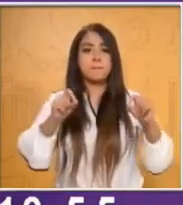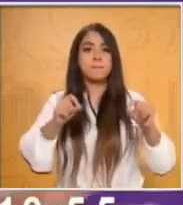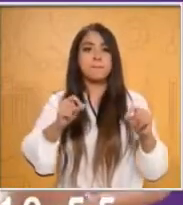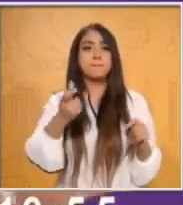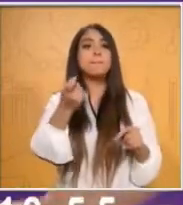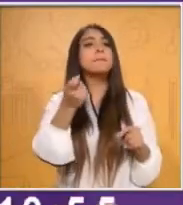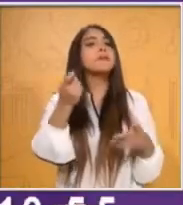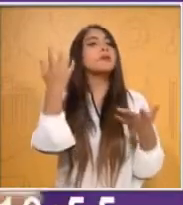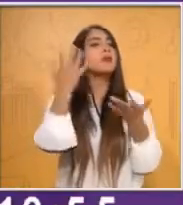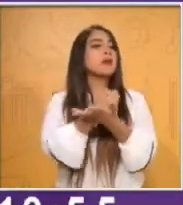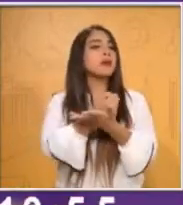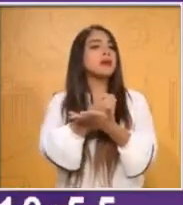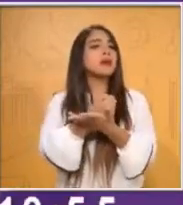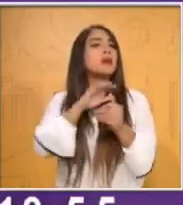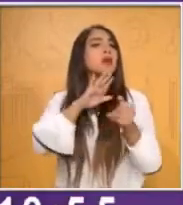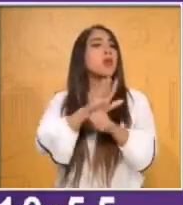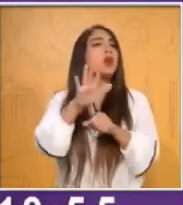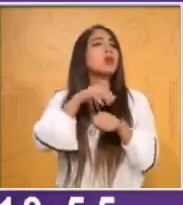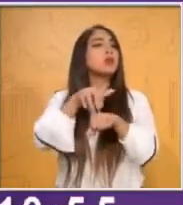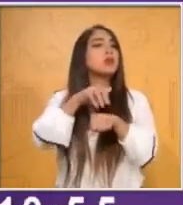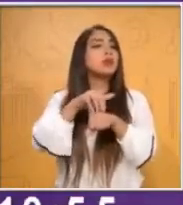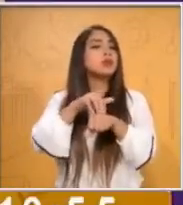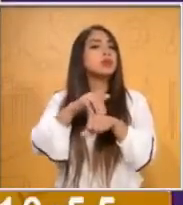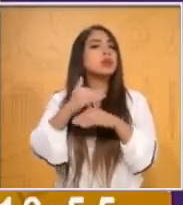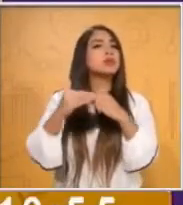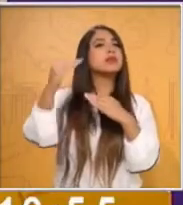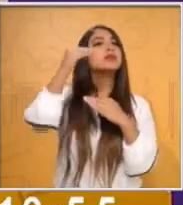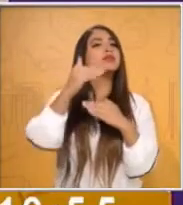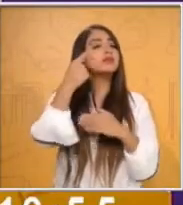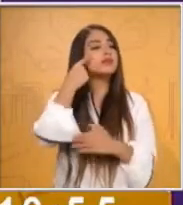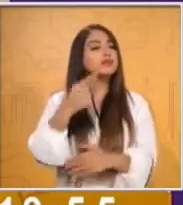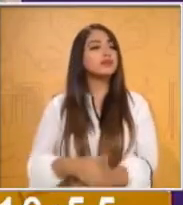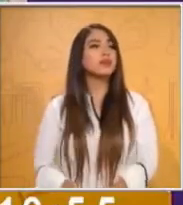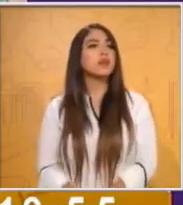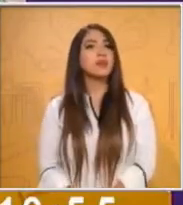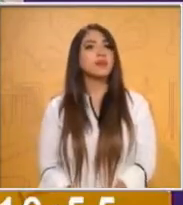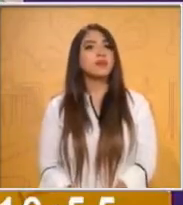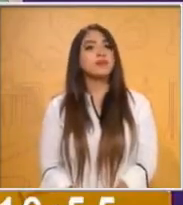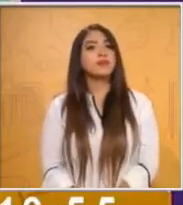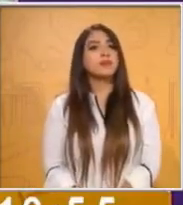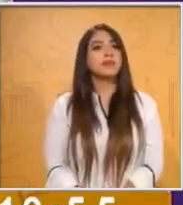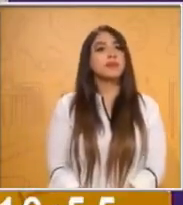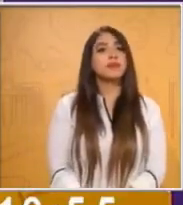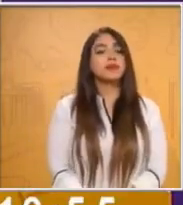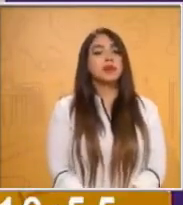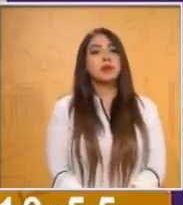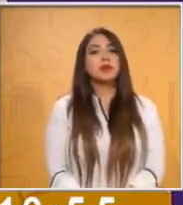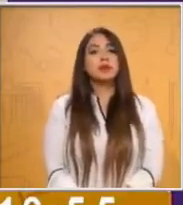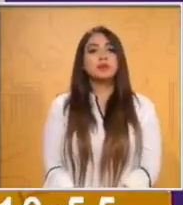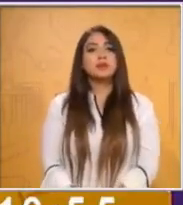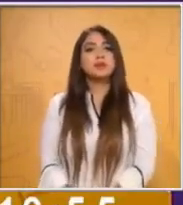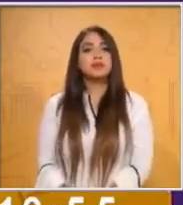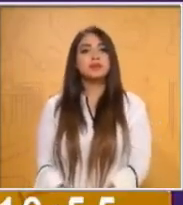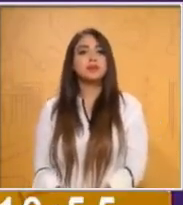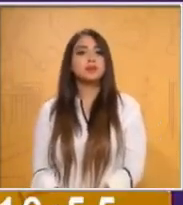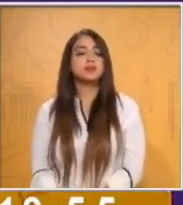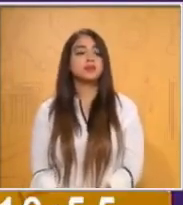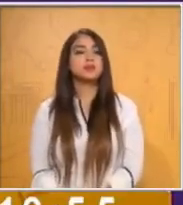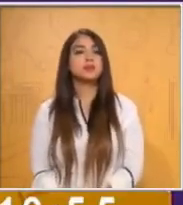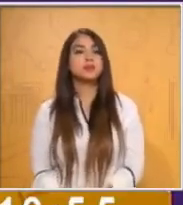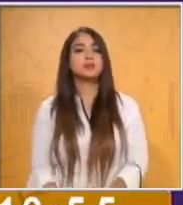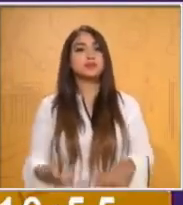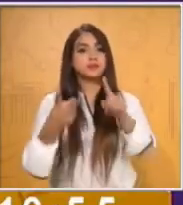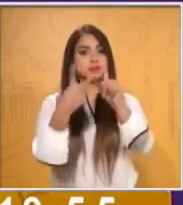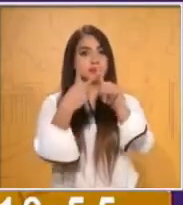y cuál es el número mayor o menor. Yo voy a tomar el dos, el cinco